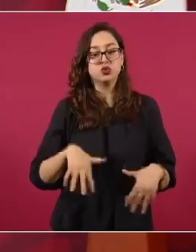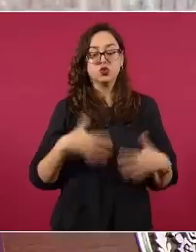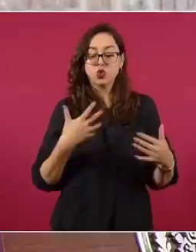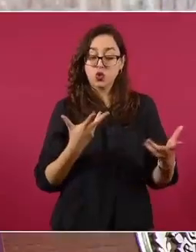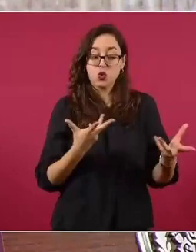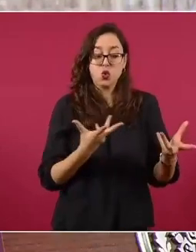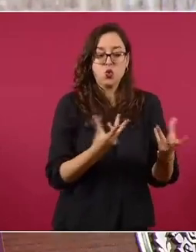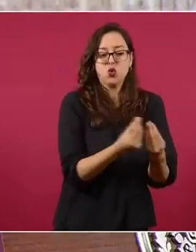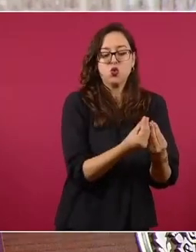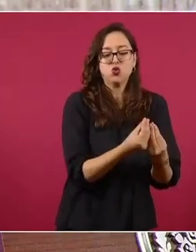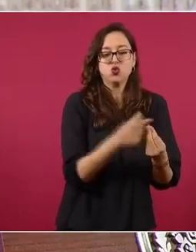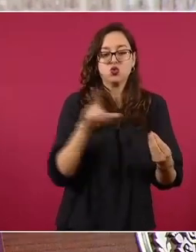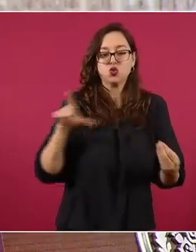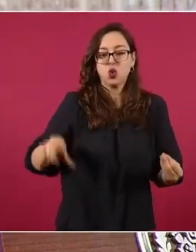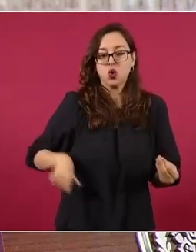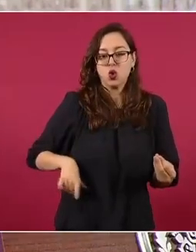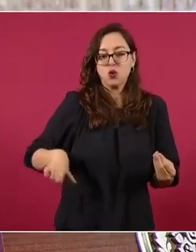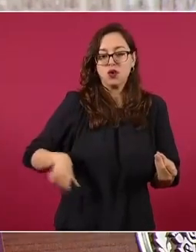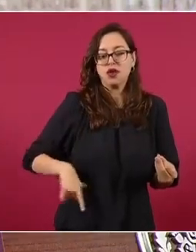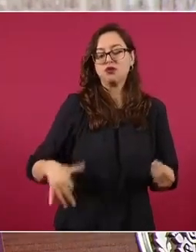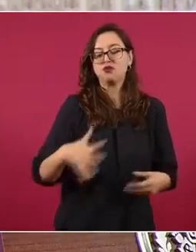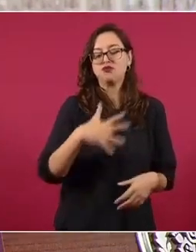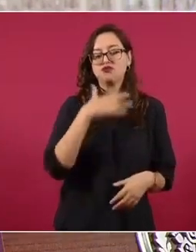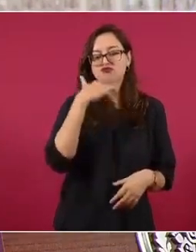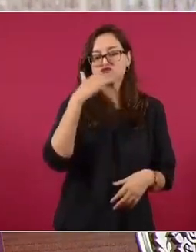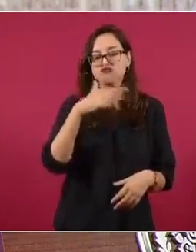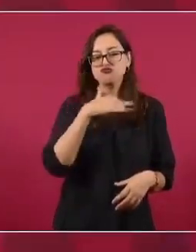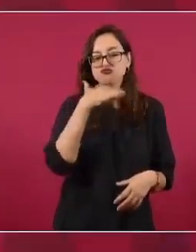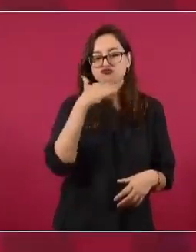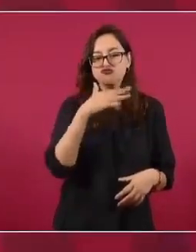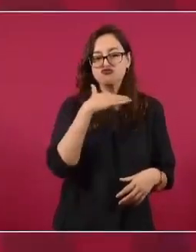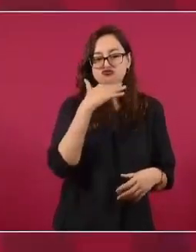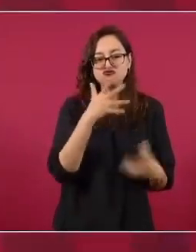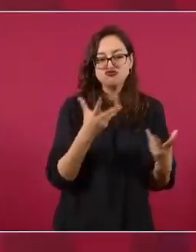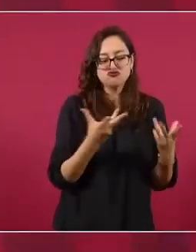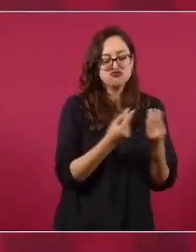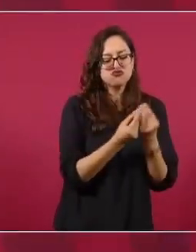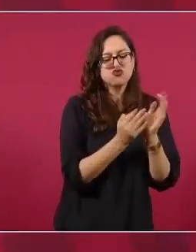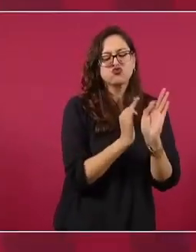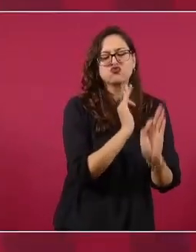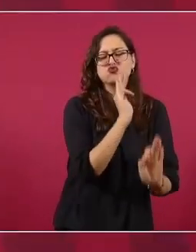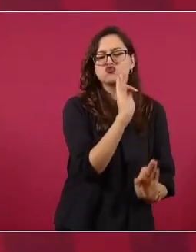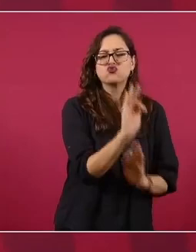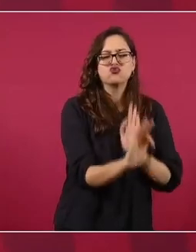autoritario y corrupto pues es bien atendido.